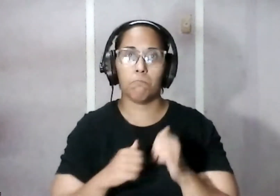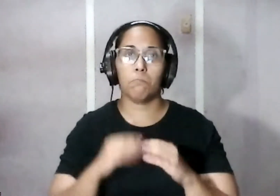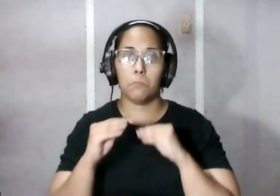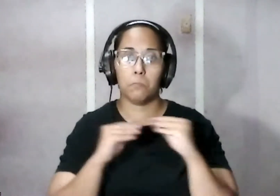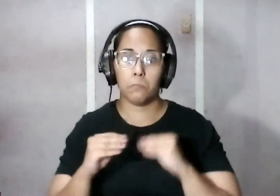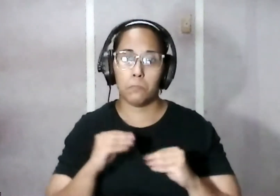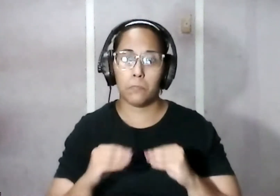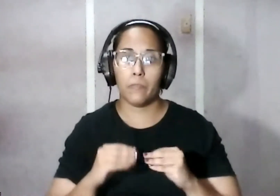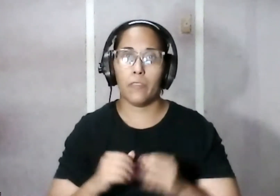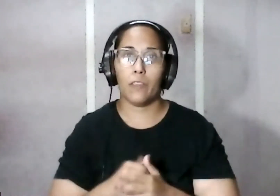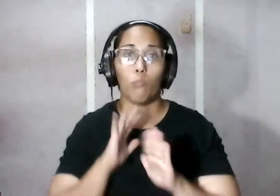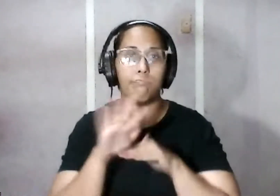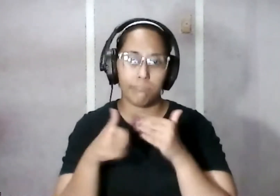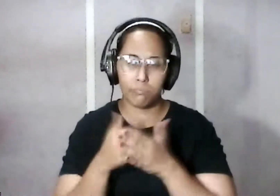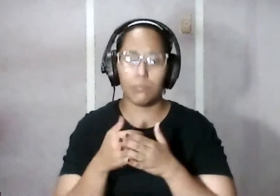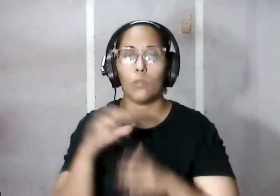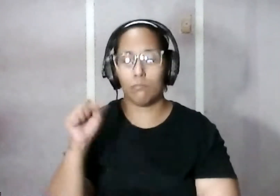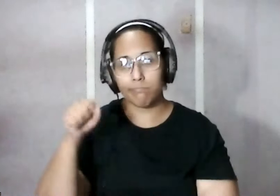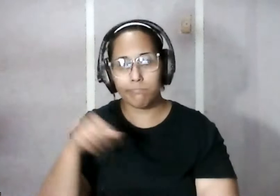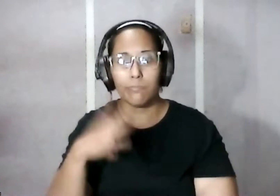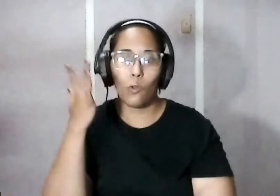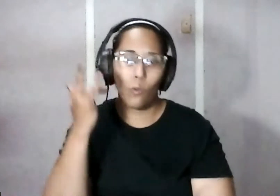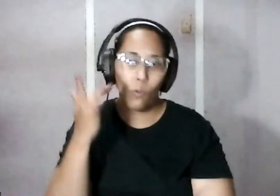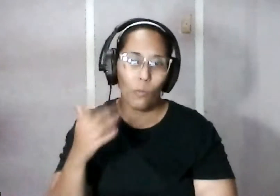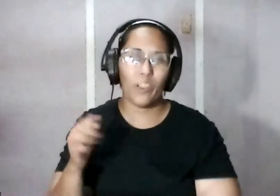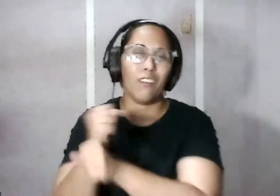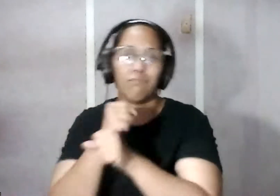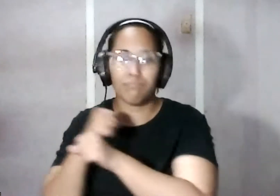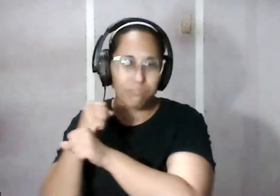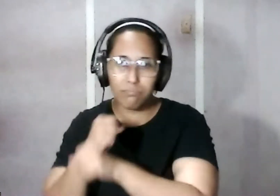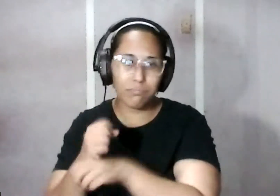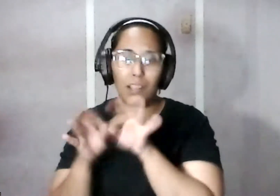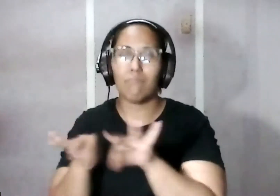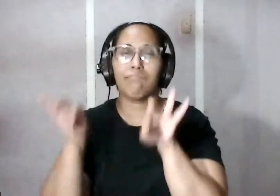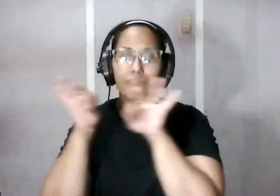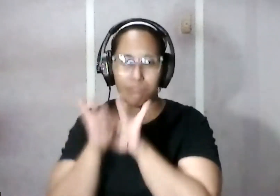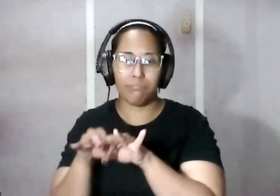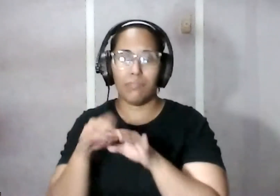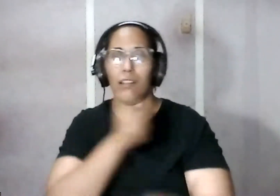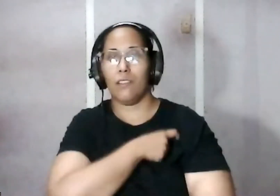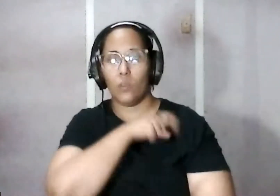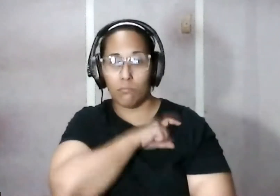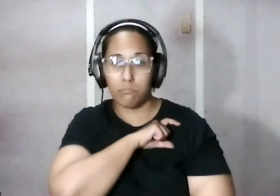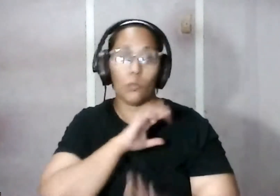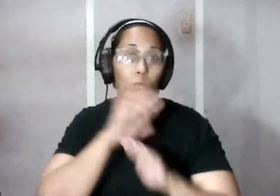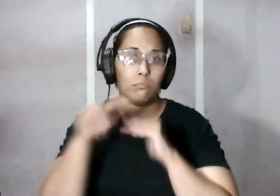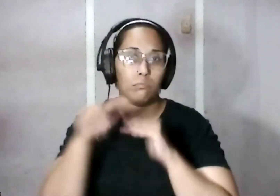sí todos estaban a favor porque era una medida de proteger los principales puertos de la corona con lo cual todos